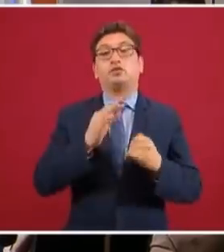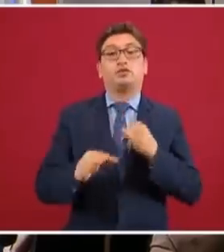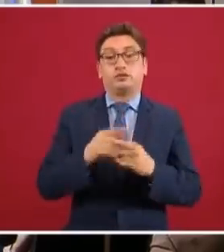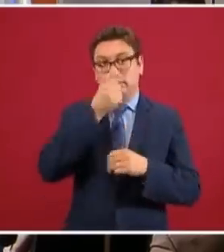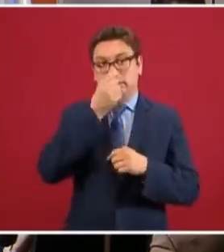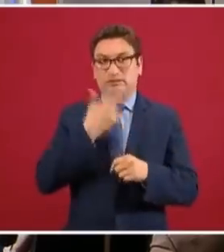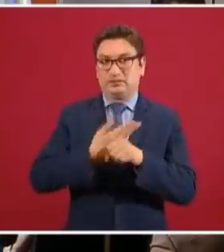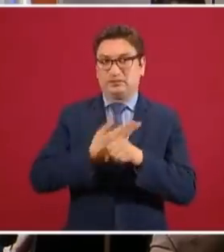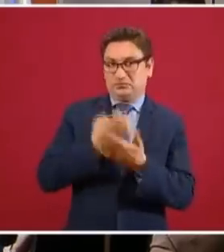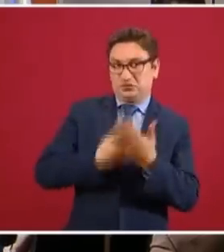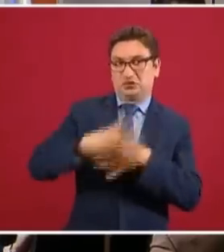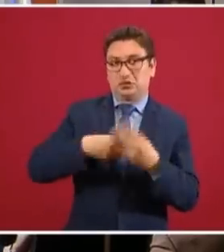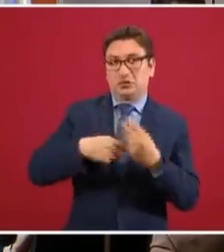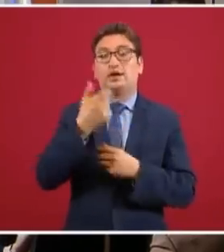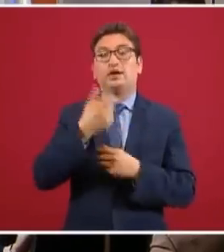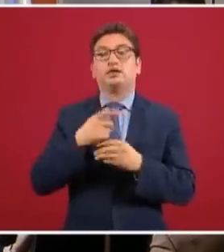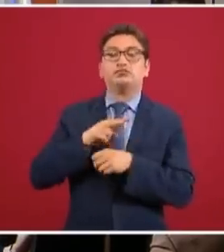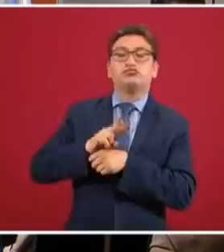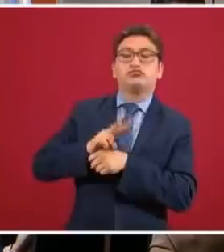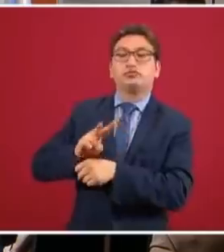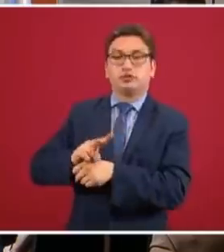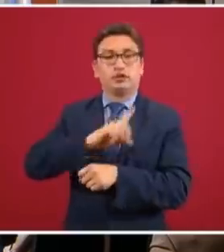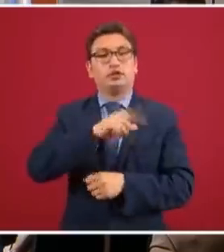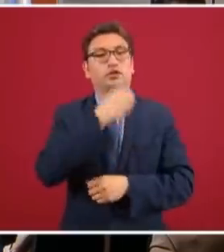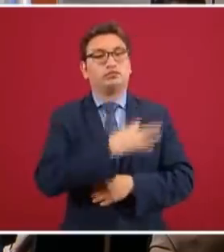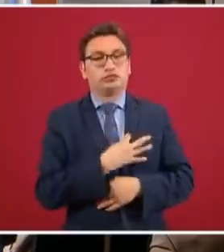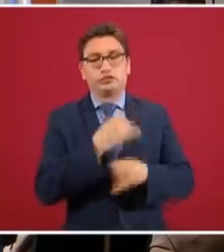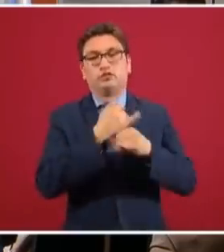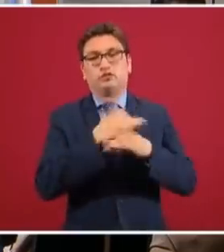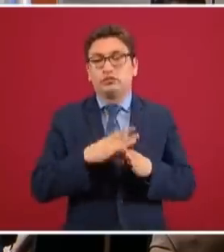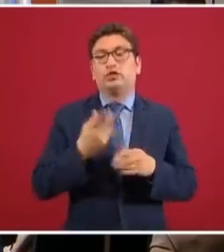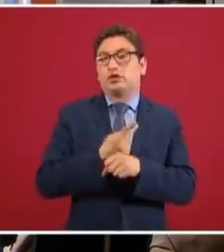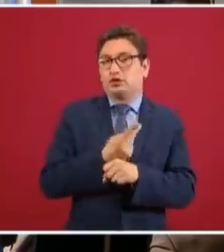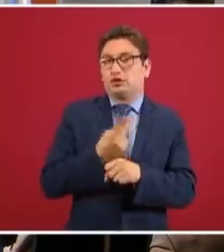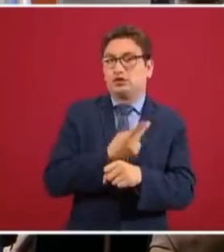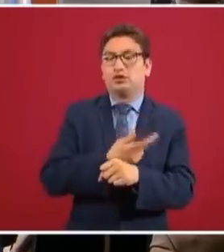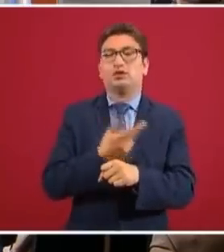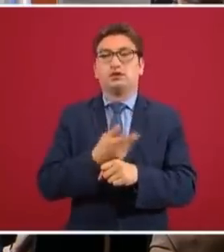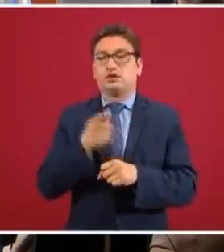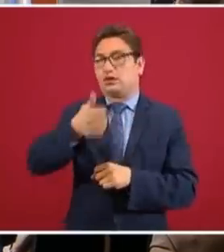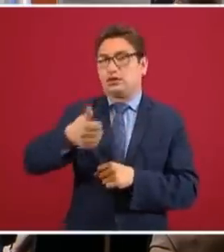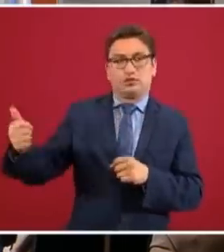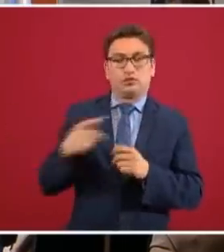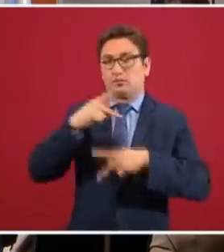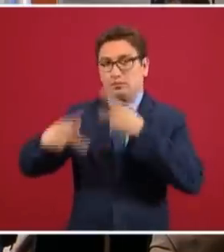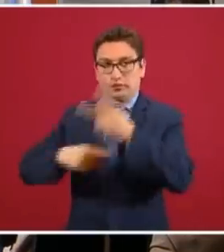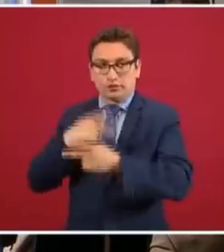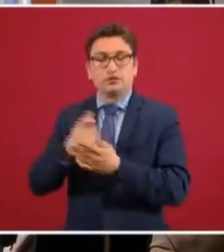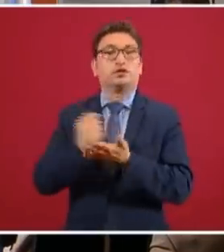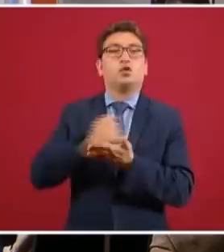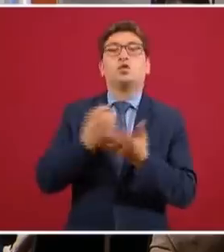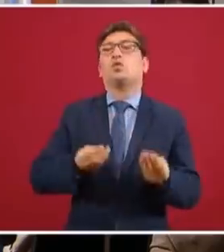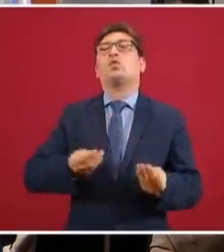Secretaría de Economía irá dando seguimiento y nos irá informando sobre los créditos, cuántos se generaron